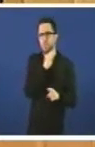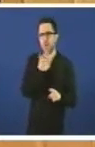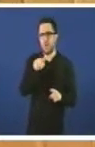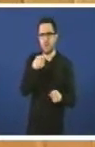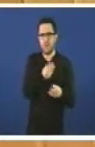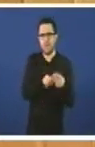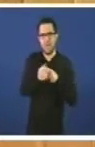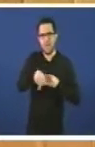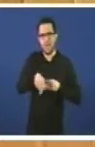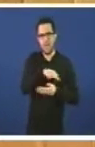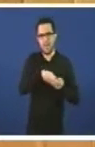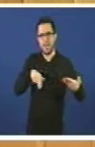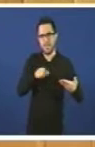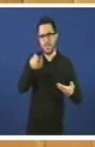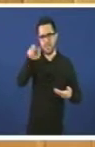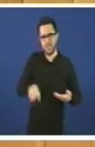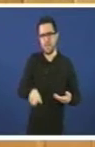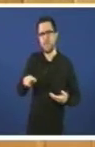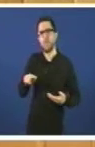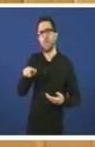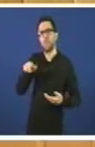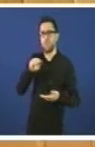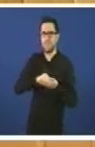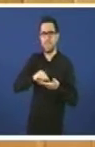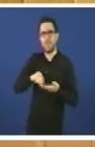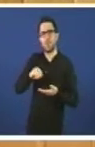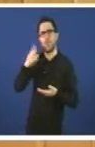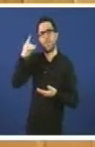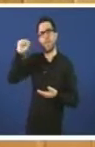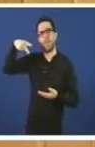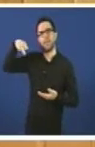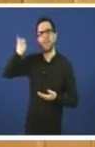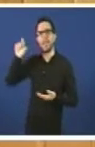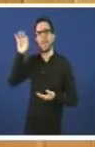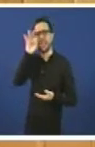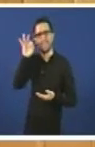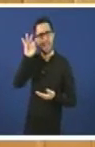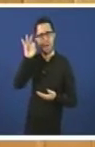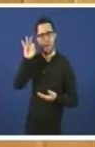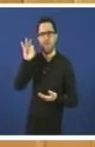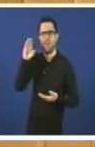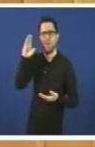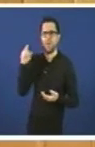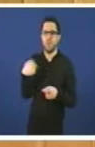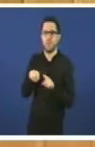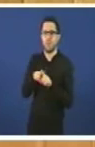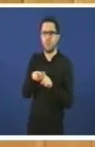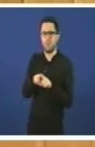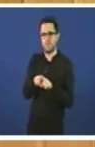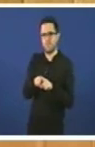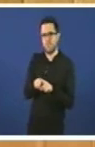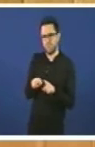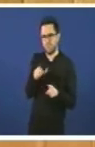país, en concreto un patriota galego como Daniel Castelao, que morreu no exilio, entre outras razóns, por defender a lingua galega, porque aquí